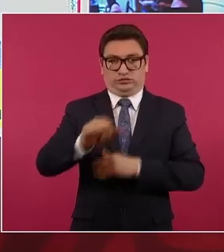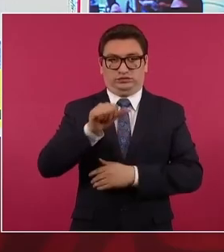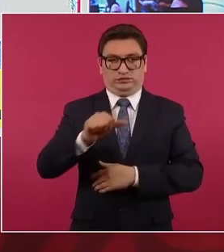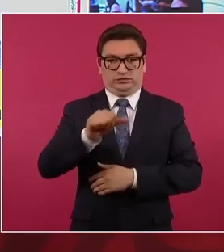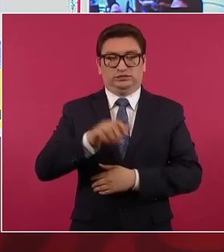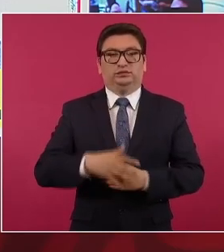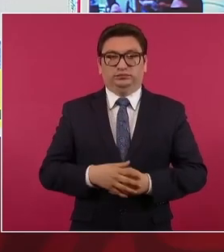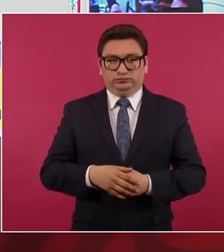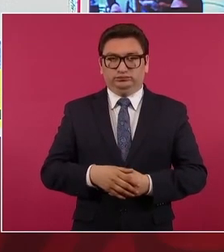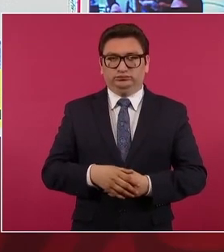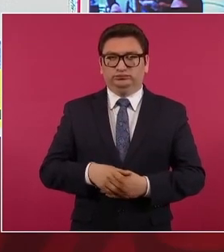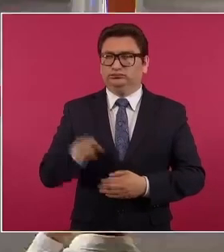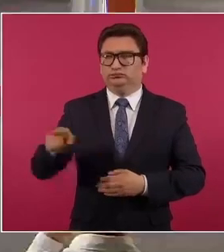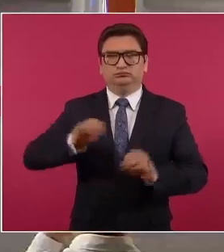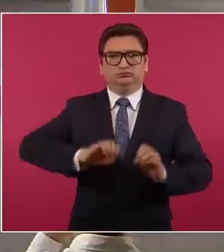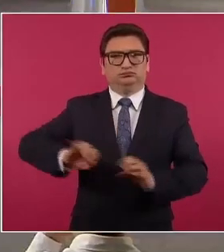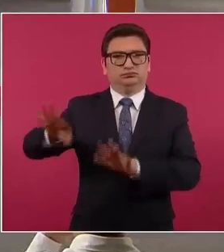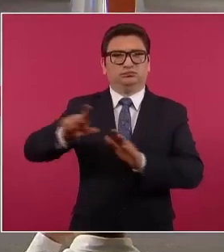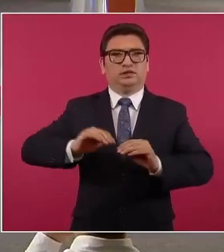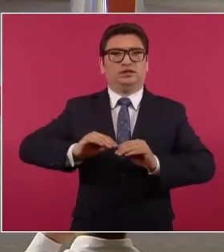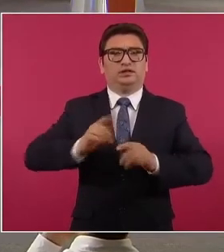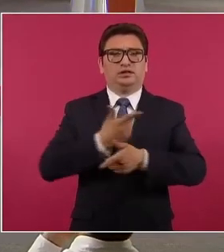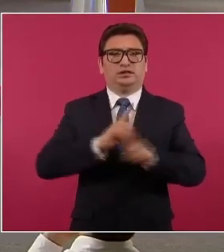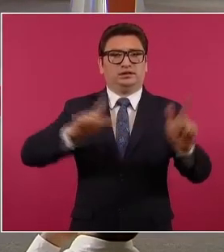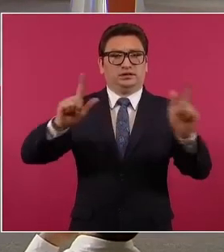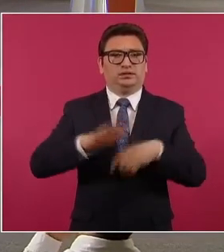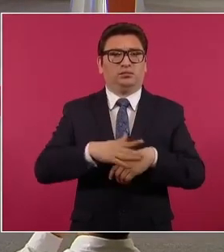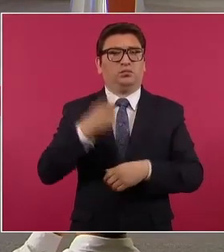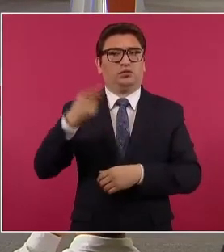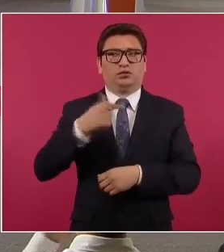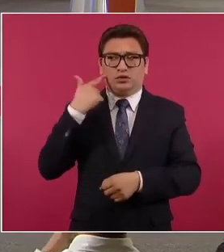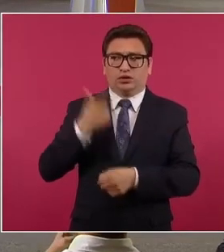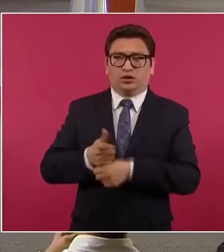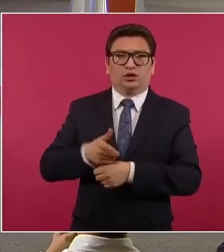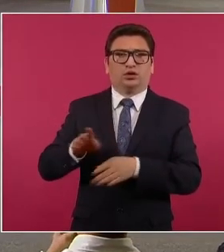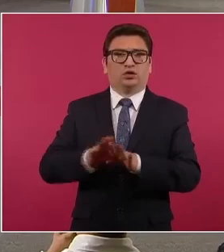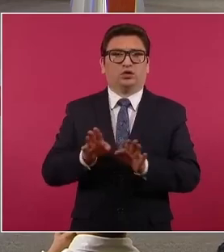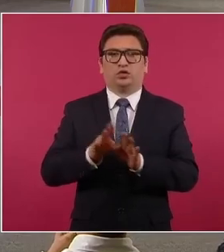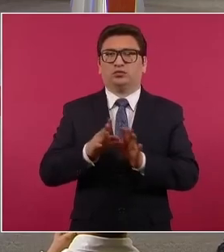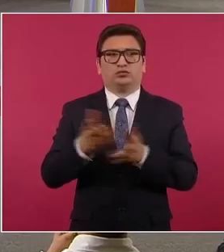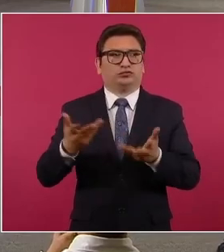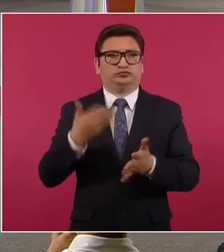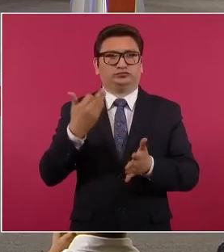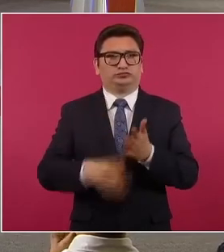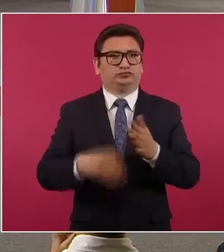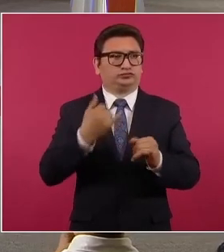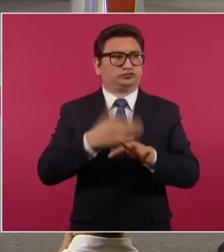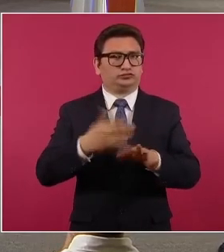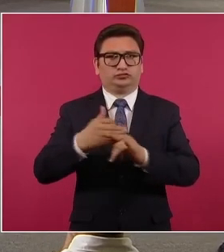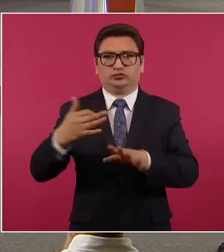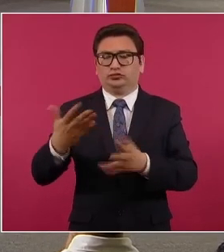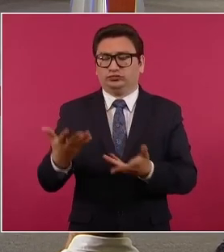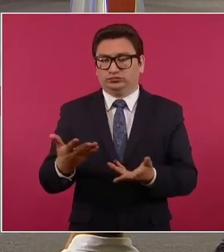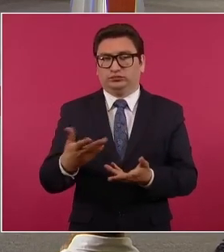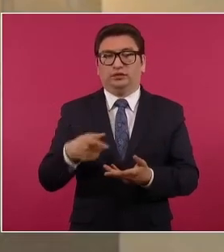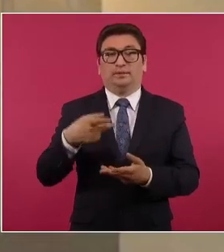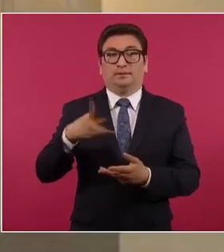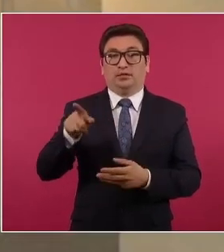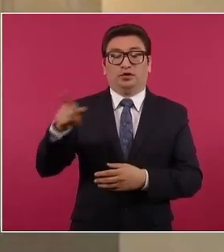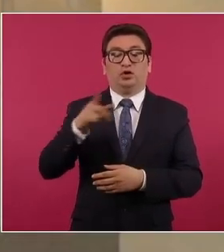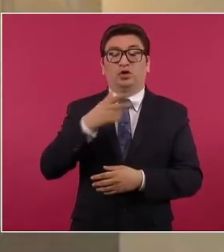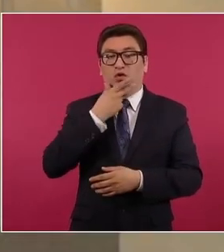dictó auto de libertad debido a que había encontrado inconsistencias. No obstante, que el